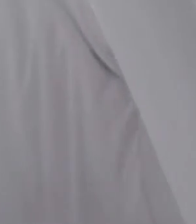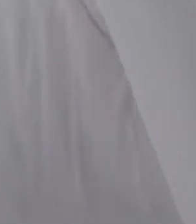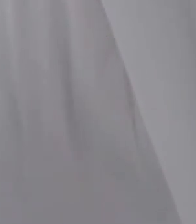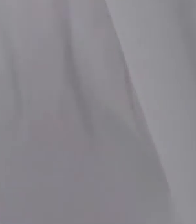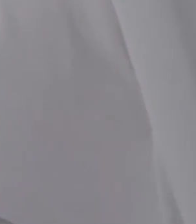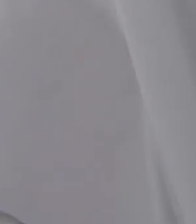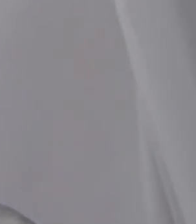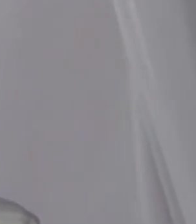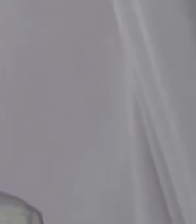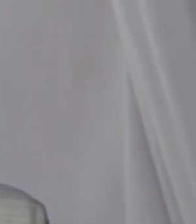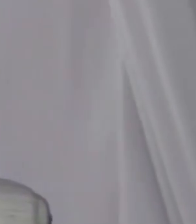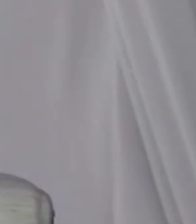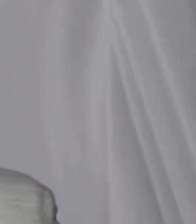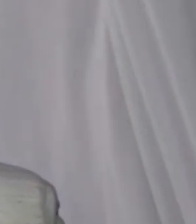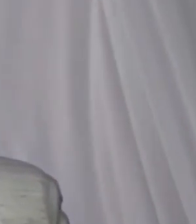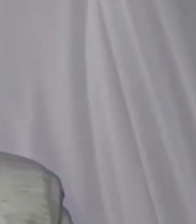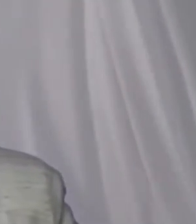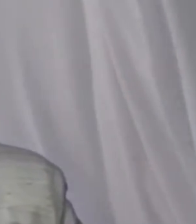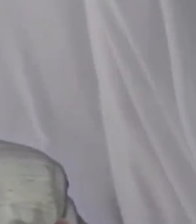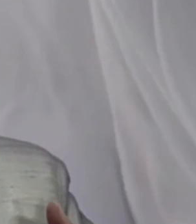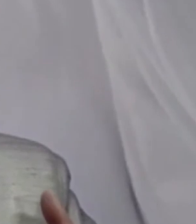integraron esta red voluntaria.